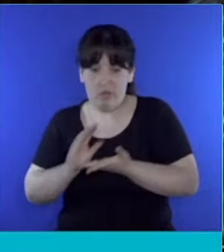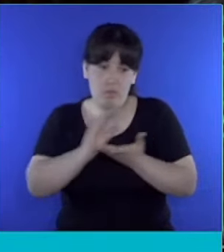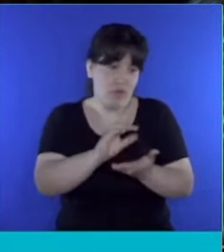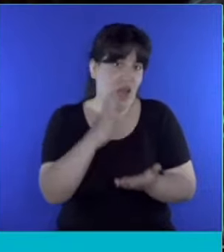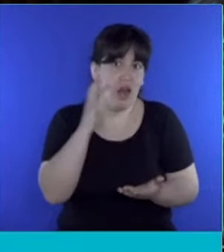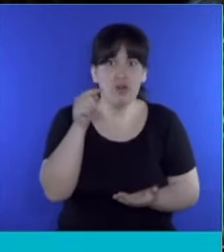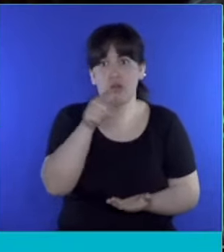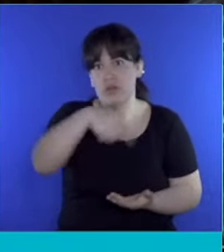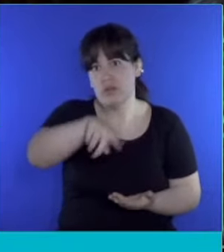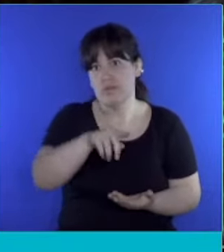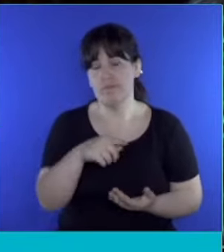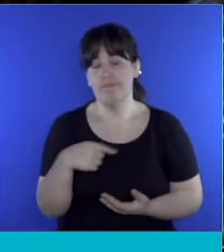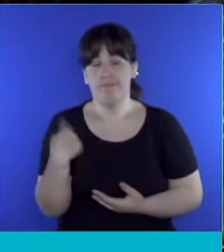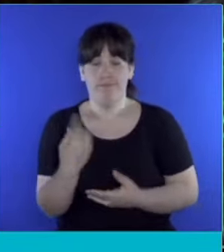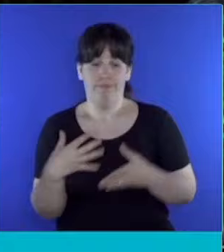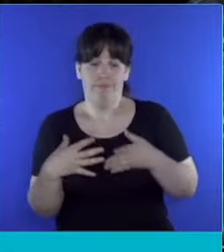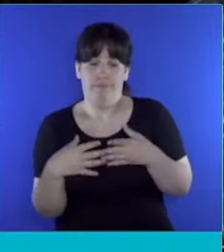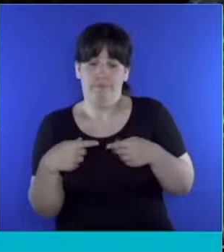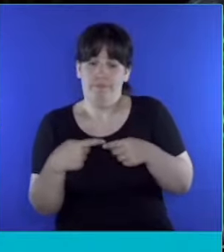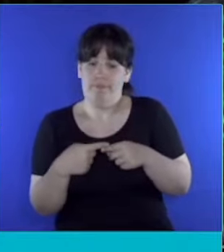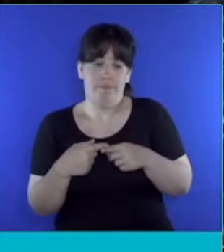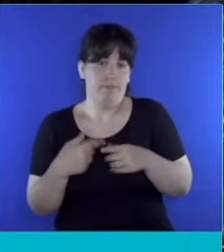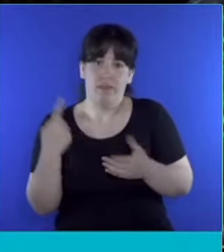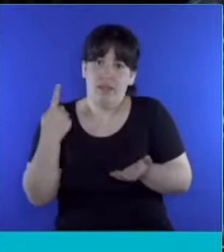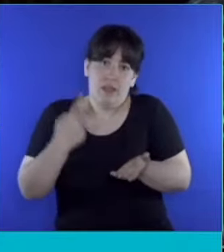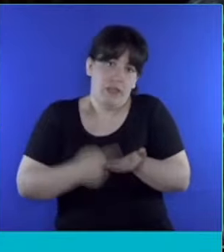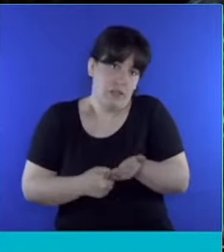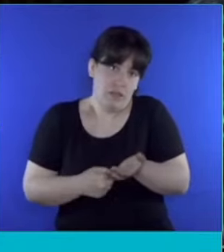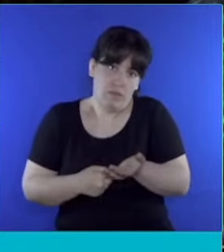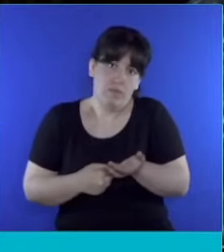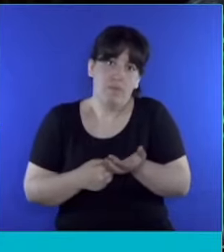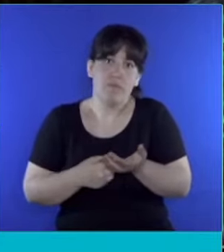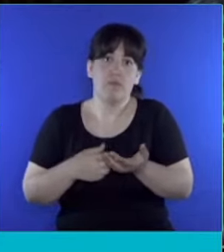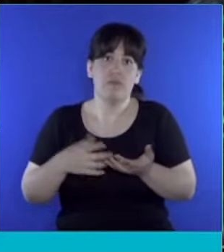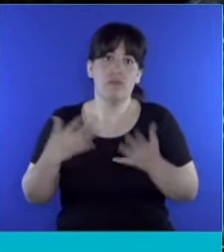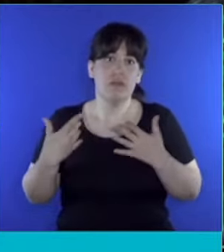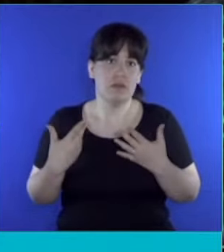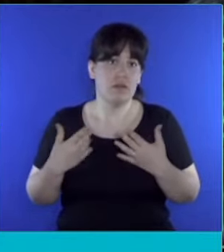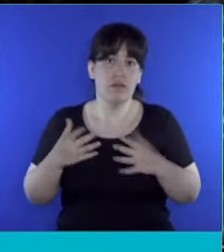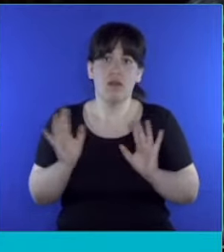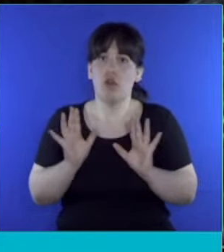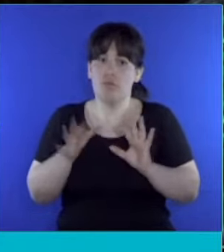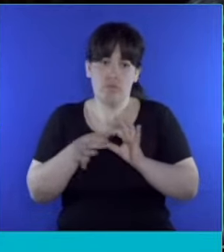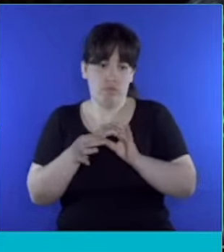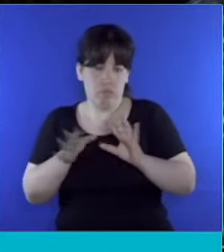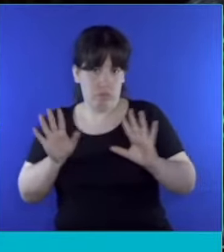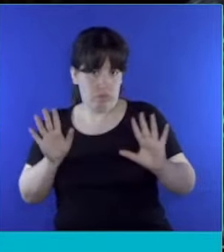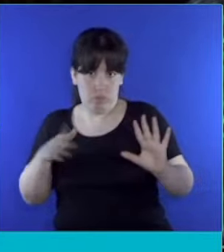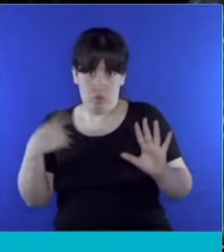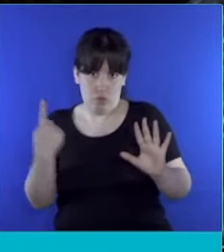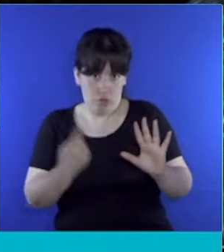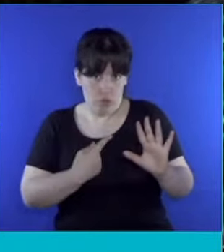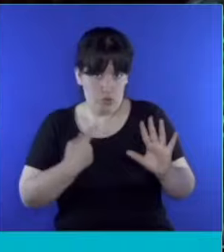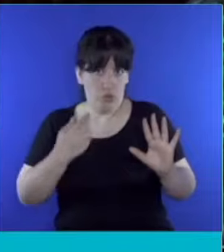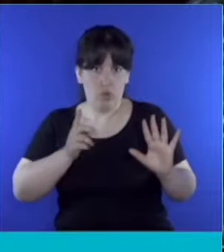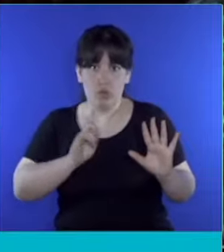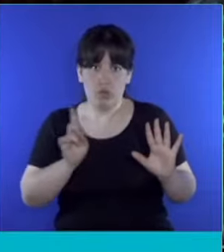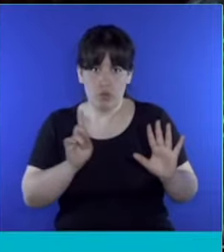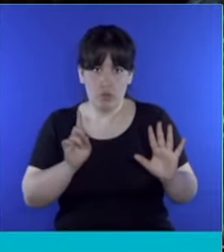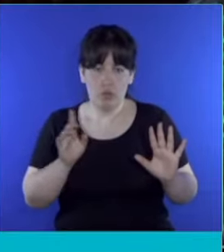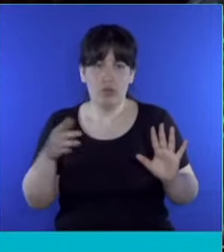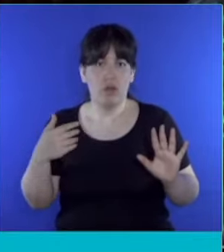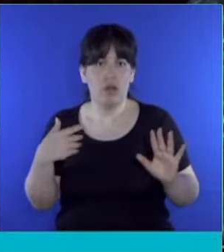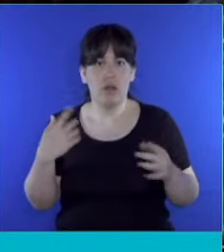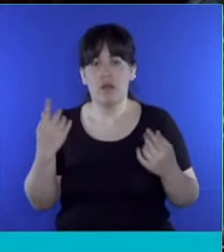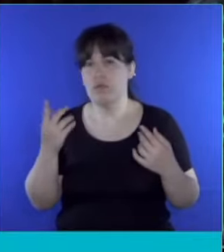bloque ha decidido, como siempre, de manera absolutamente independiente y sin responder a los